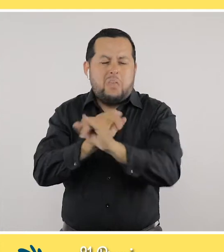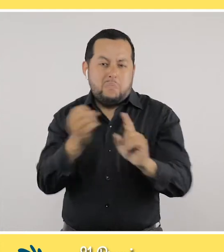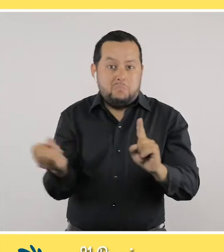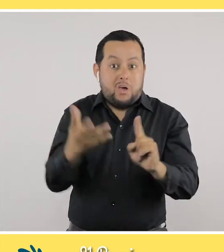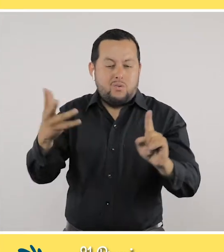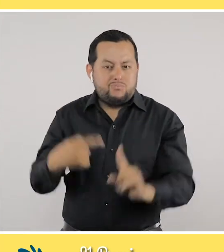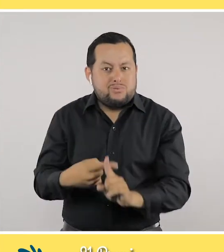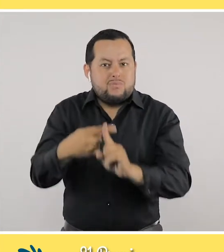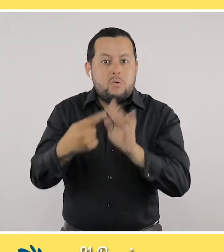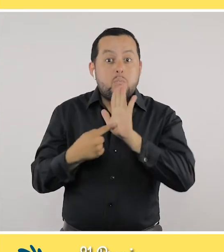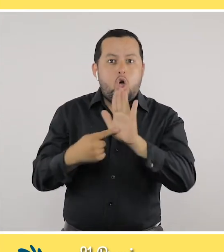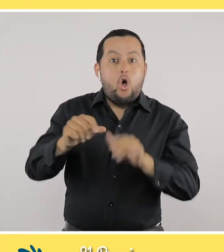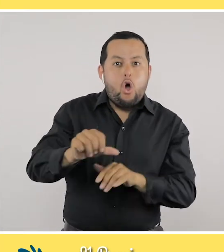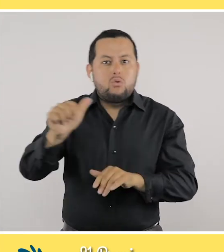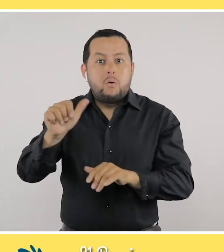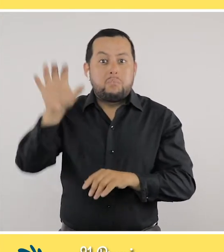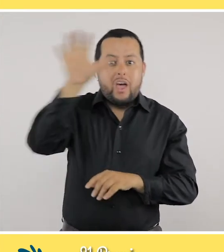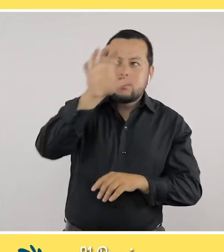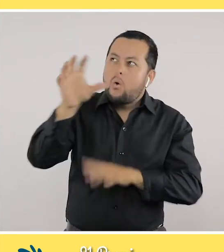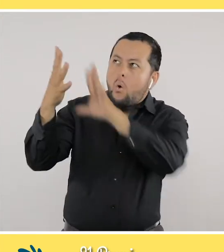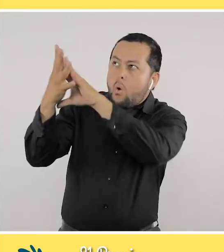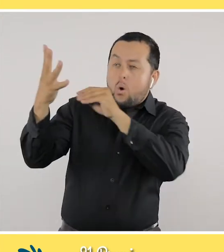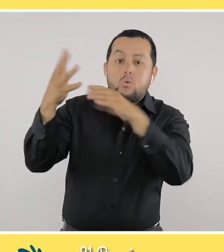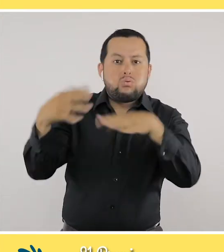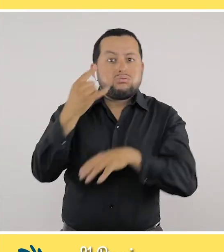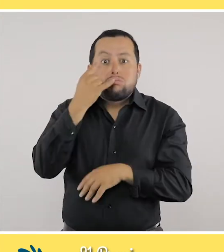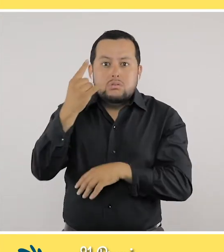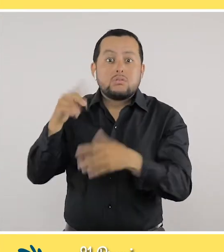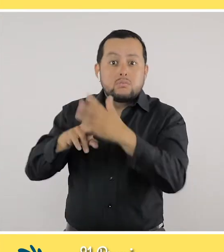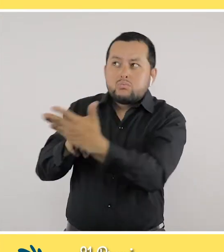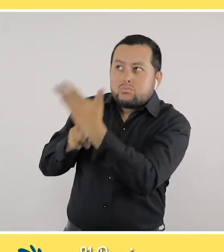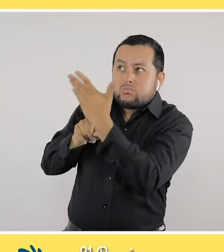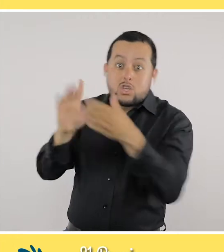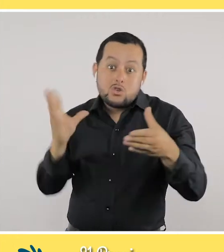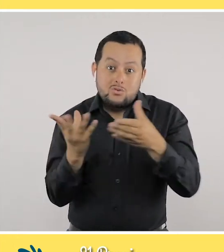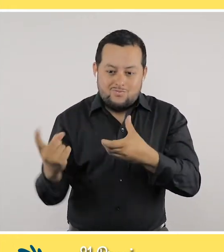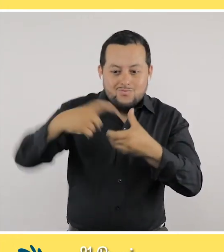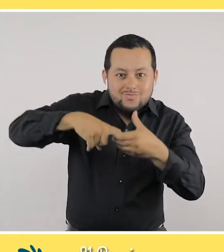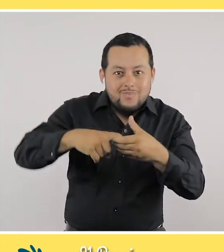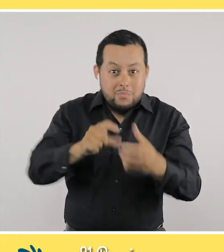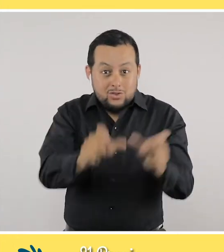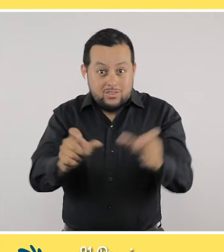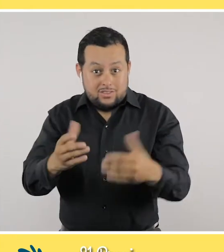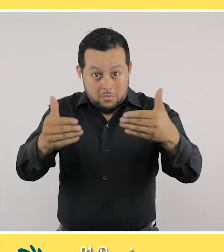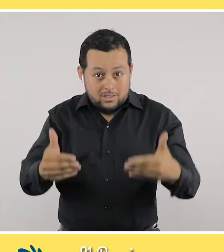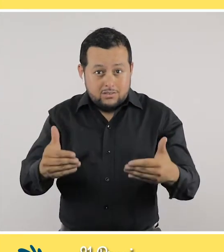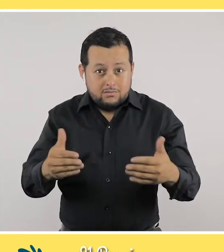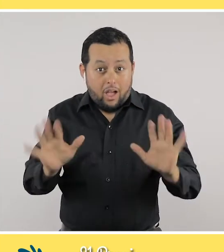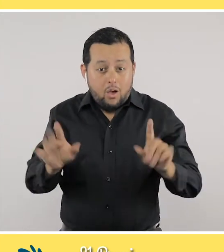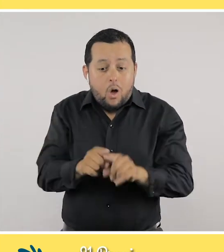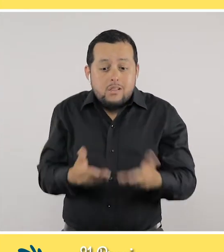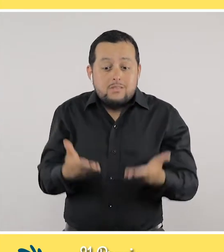un impacto a nivel internacional. Tenemos modelos de otros países supremamente interesantes donde nos han mostrado que incluir personas con